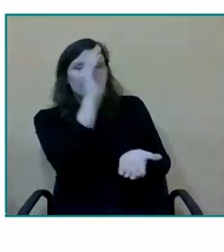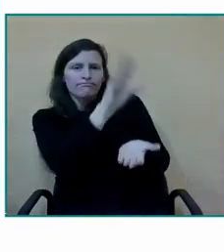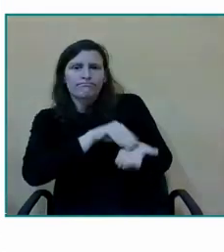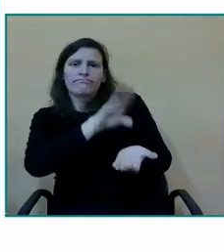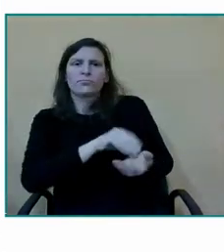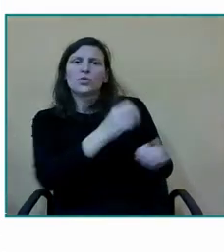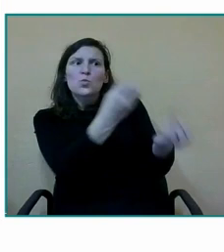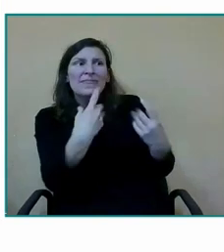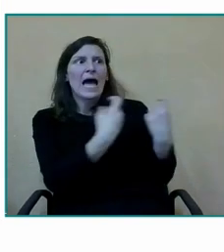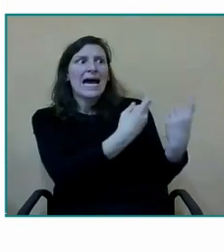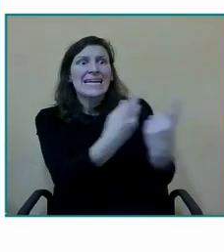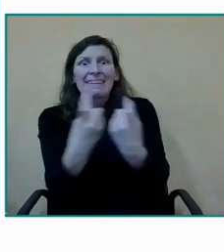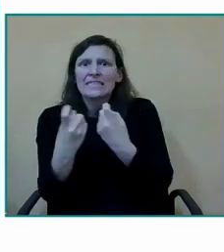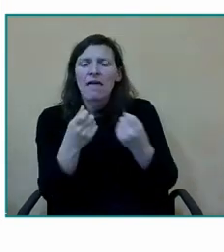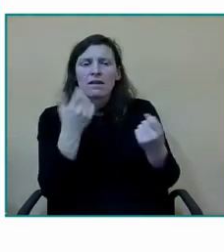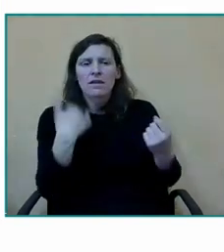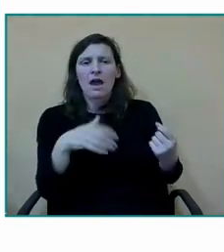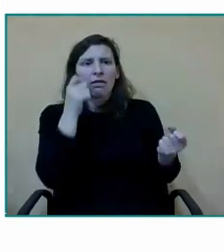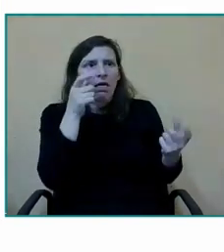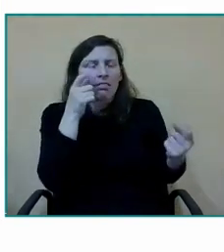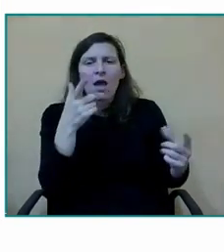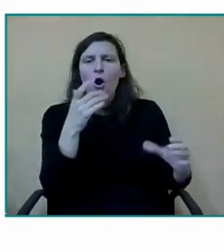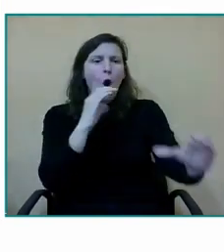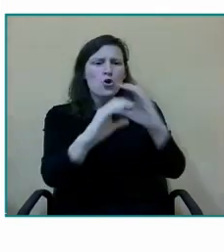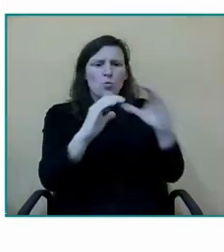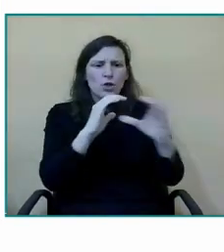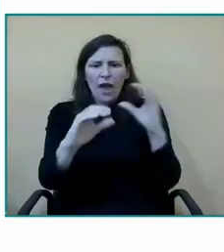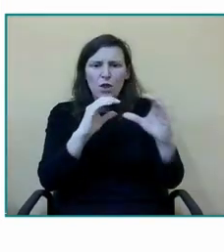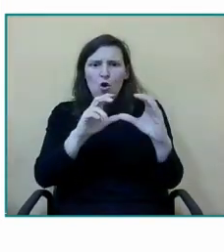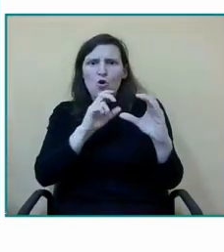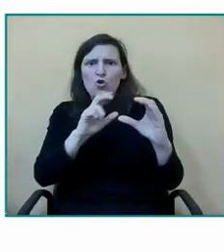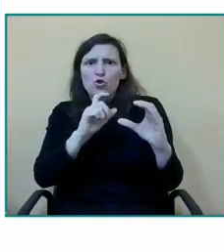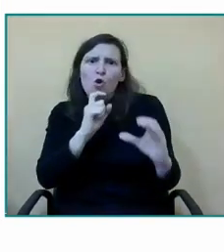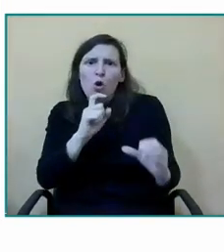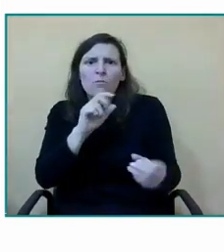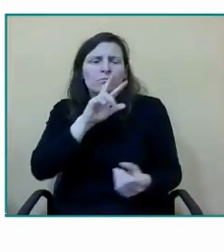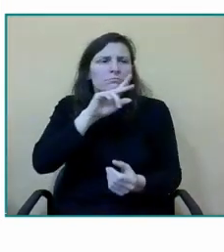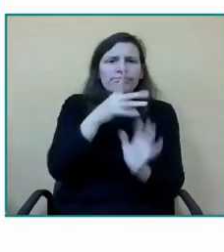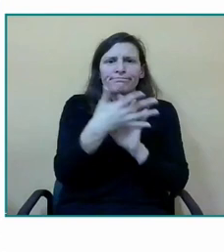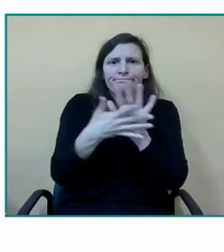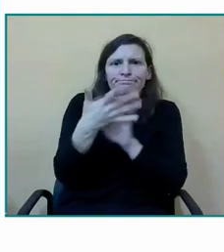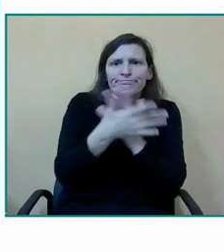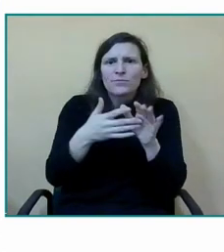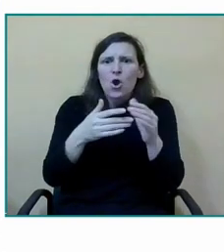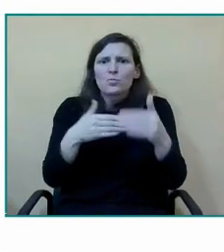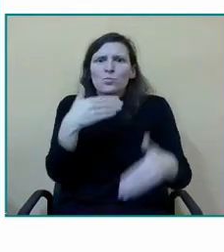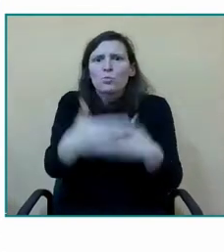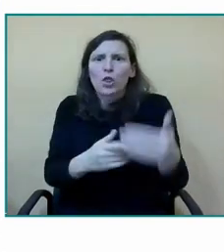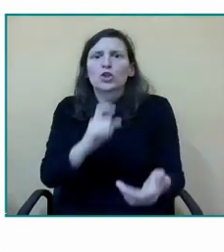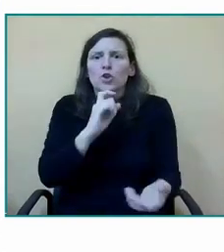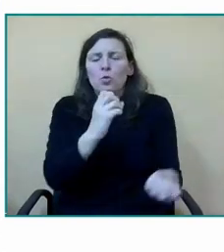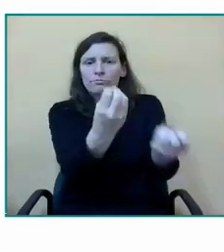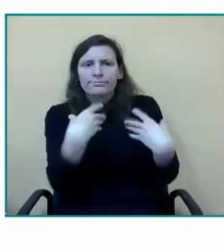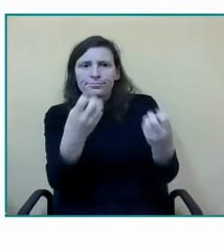niños y de las familias comentándonos el código comunicativo que emplea como se relaciona con iguales y con sus